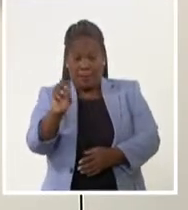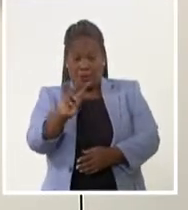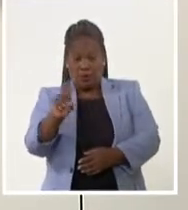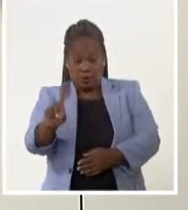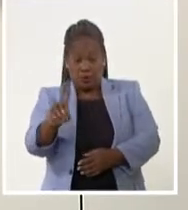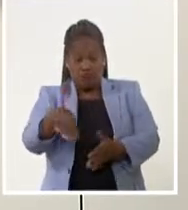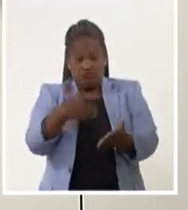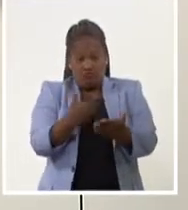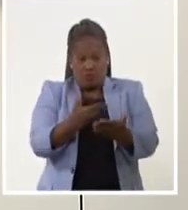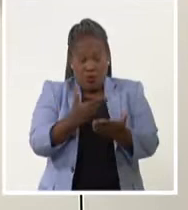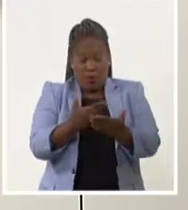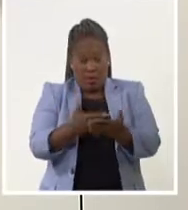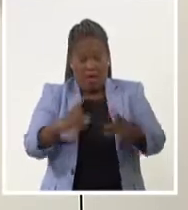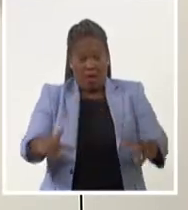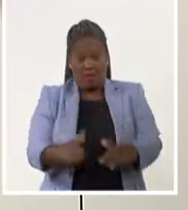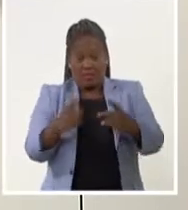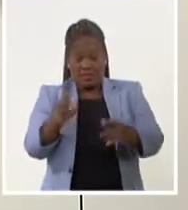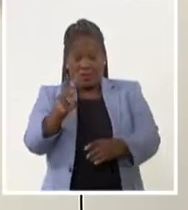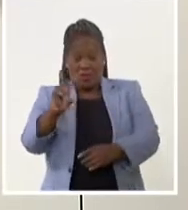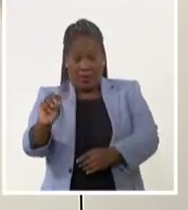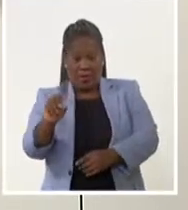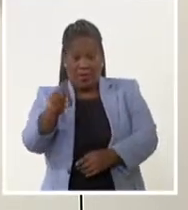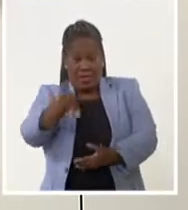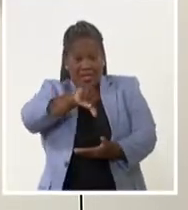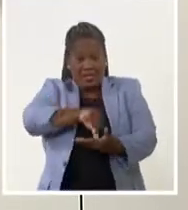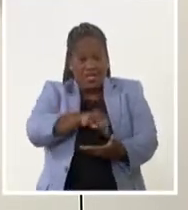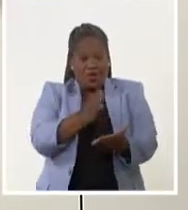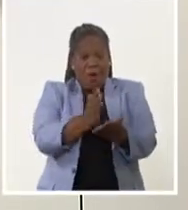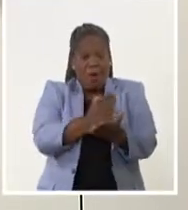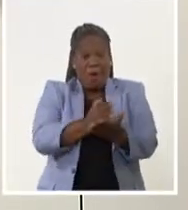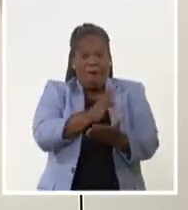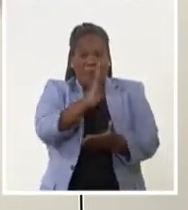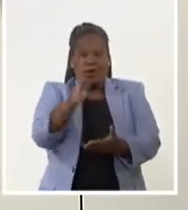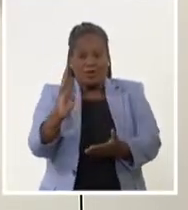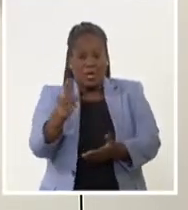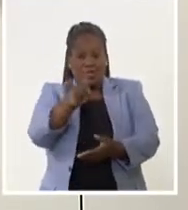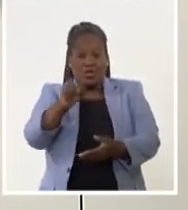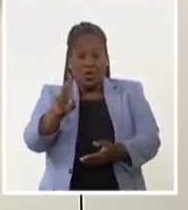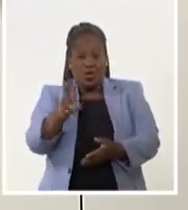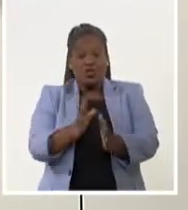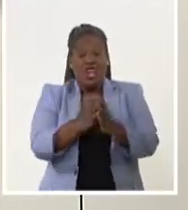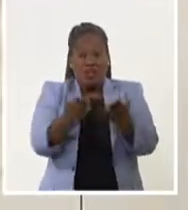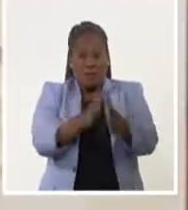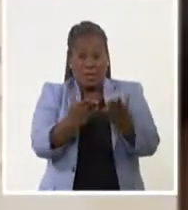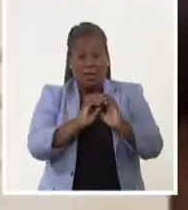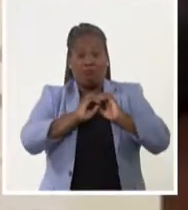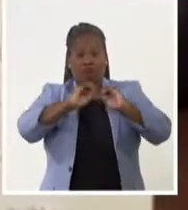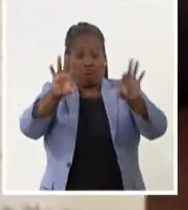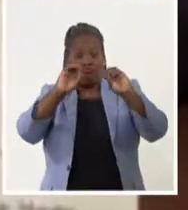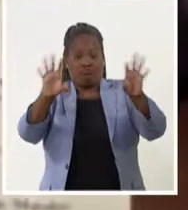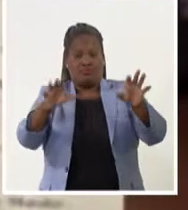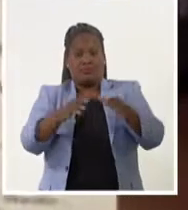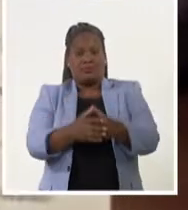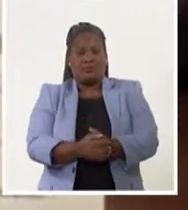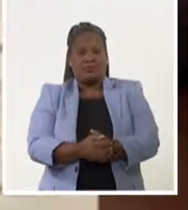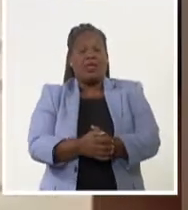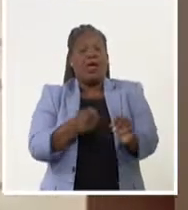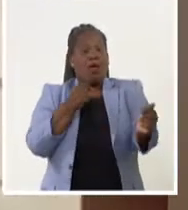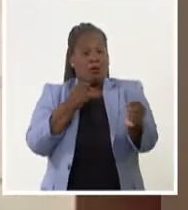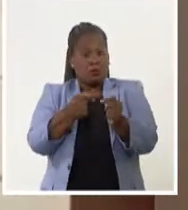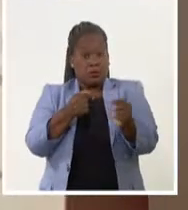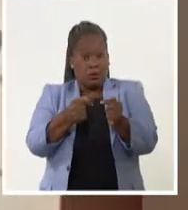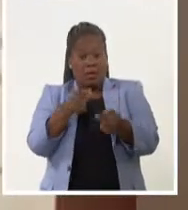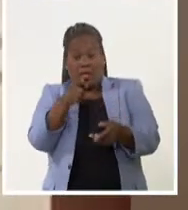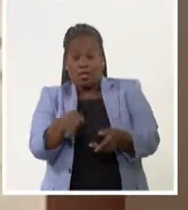propuesta conmemora el aniversario 120 de ese centro y el 112 de su publicación. Un acercamiento a temas